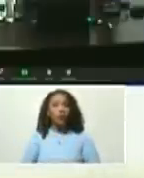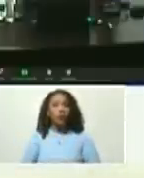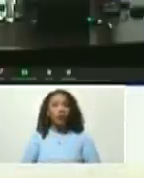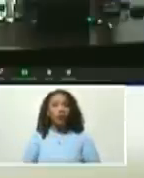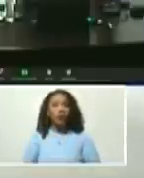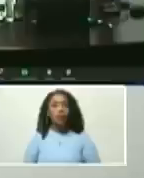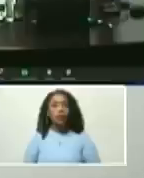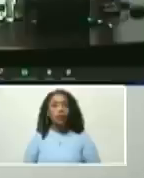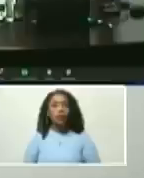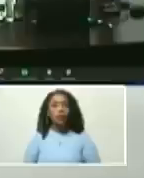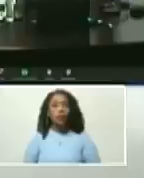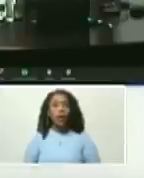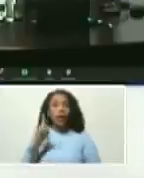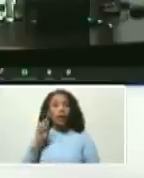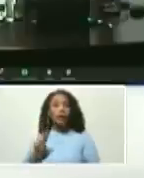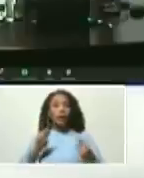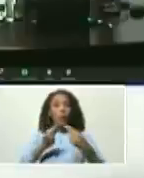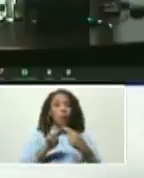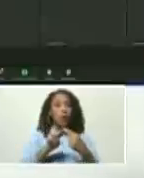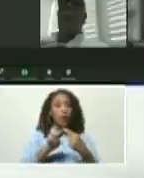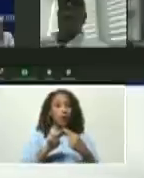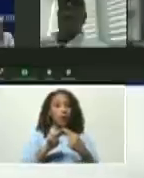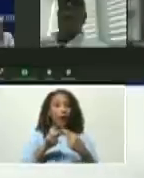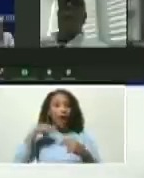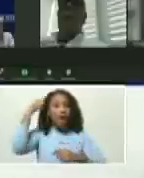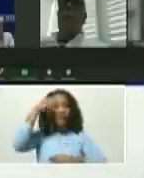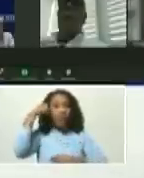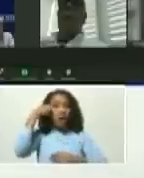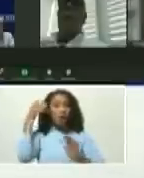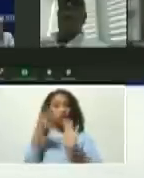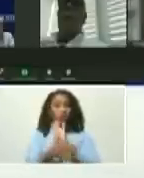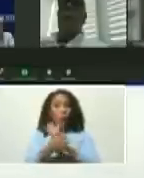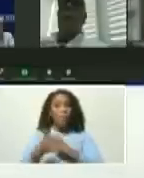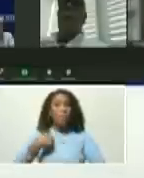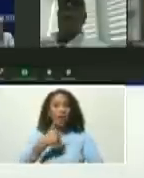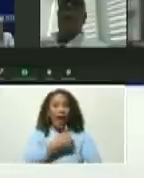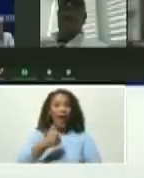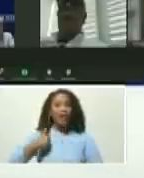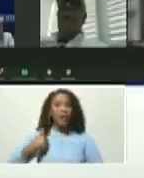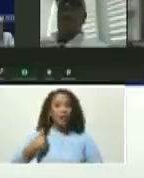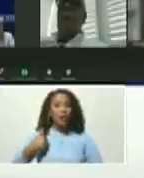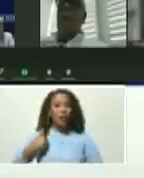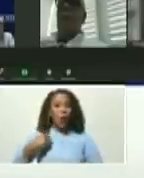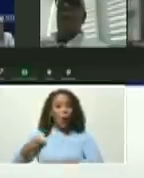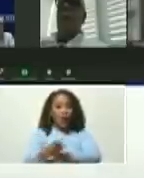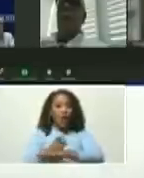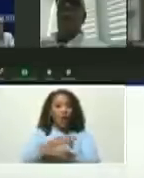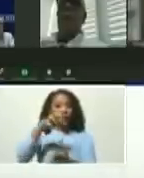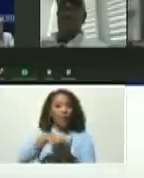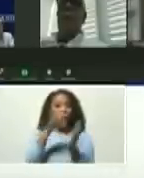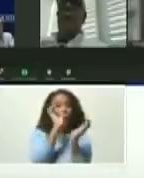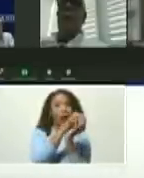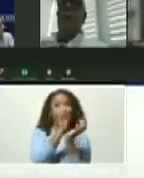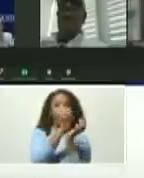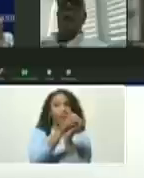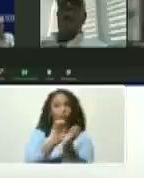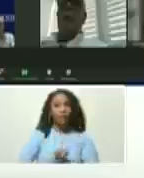Igualmente se encuentra conectado por videoconferencia, mi querido gobernador del estado de Nueva Esparta,